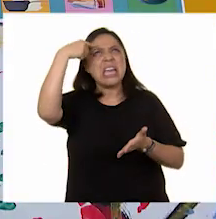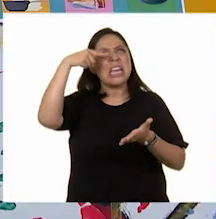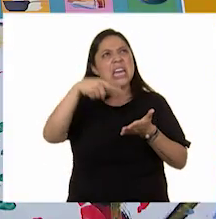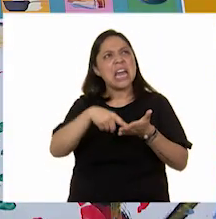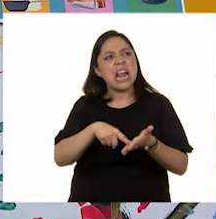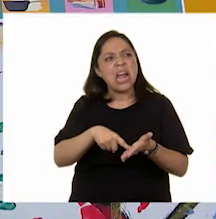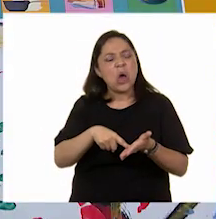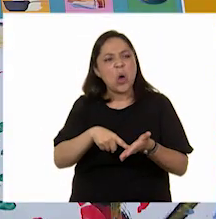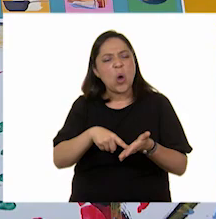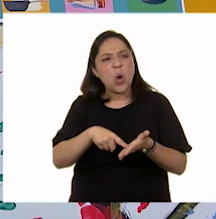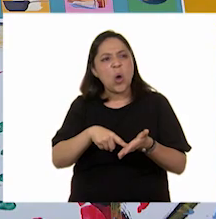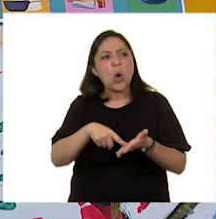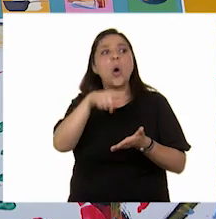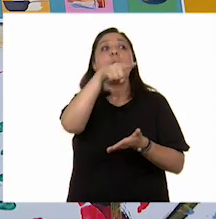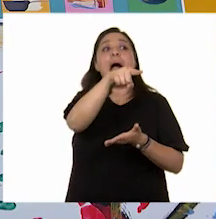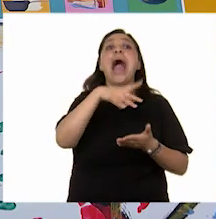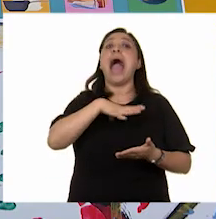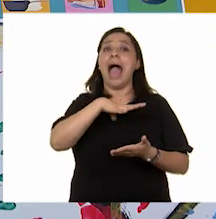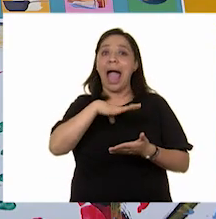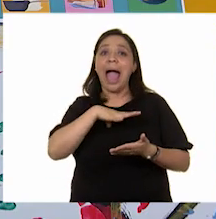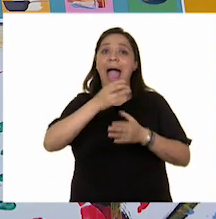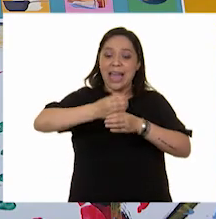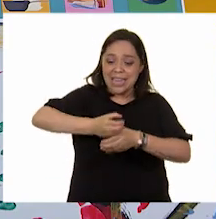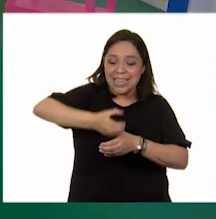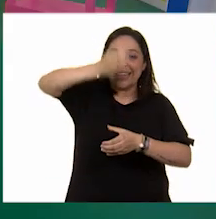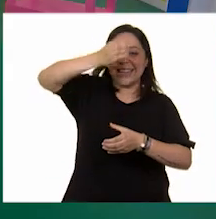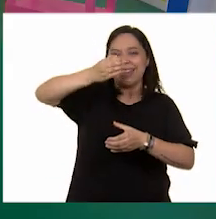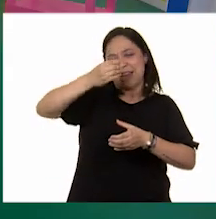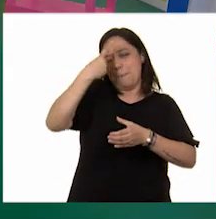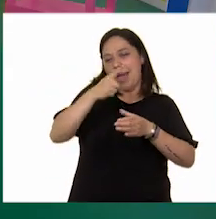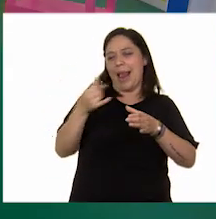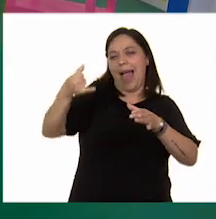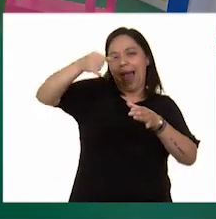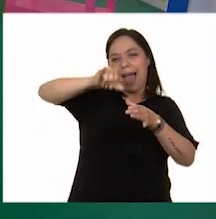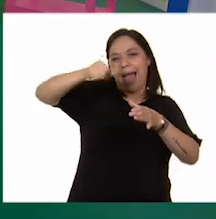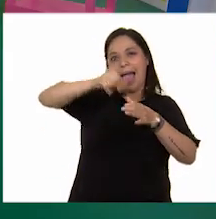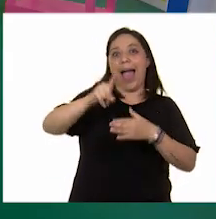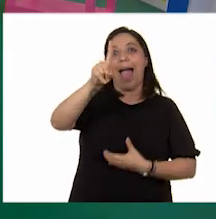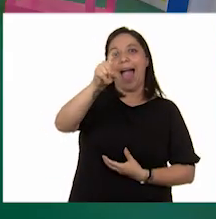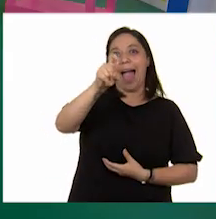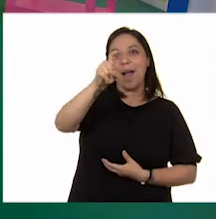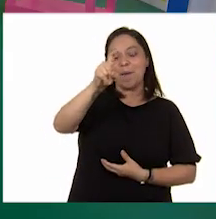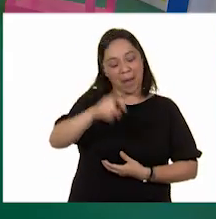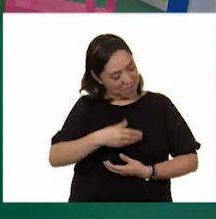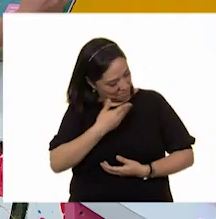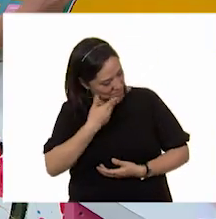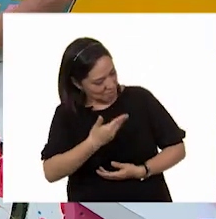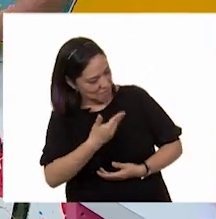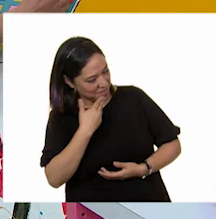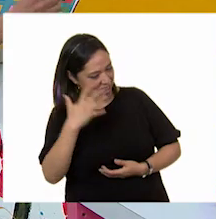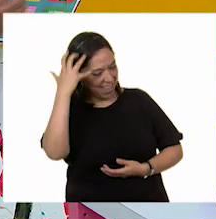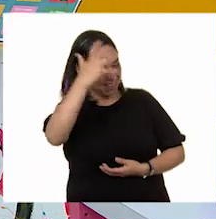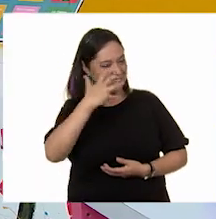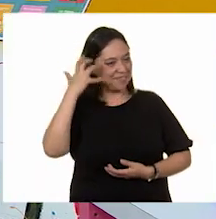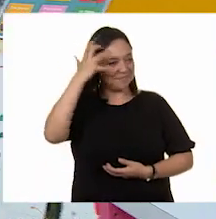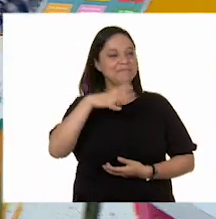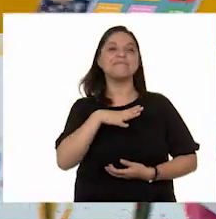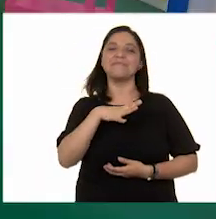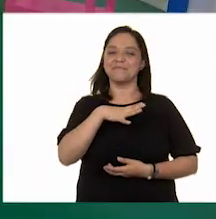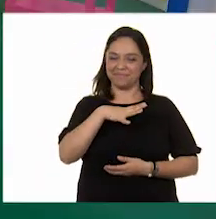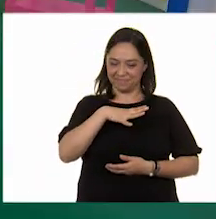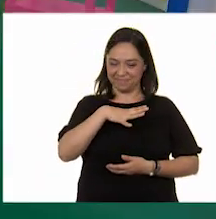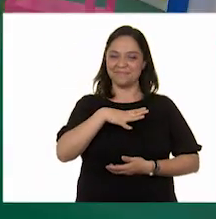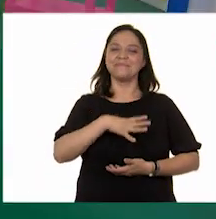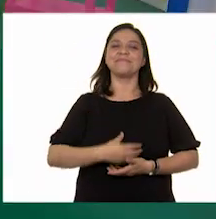¡Ah, sí! ¡La tengo! ¡Aquí está! ¡Márcala, márcala, Erick! Está muy bien, Panchito, la tienes. ¡Muy bien!